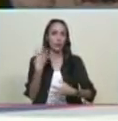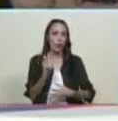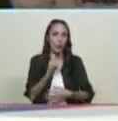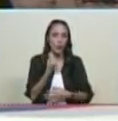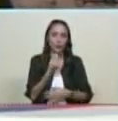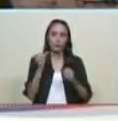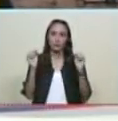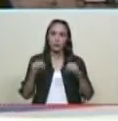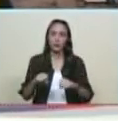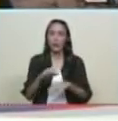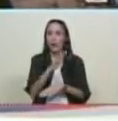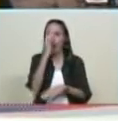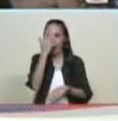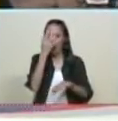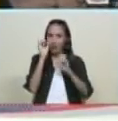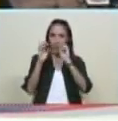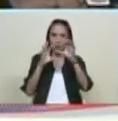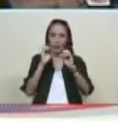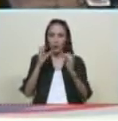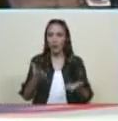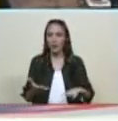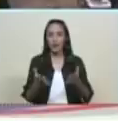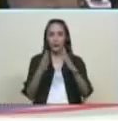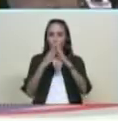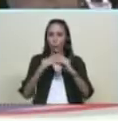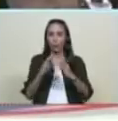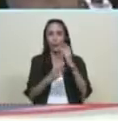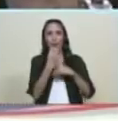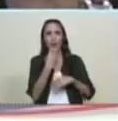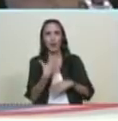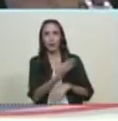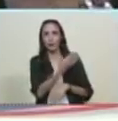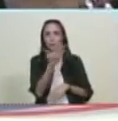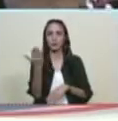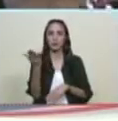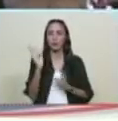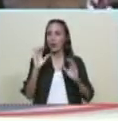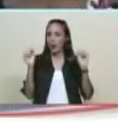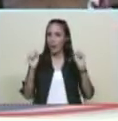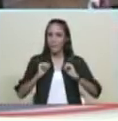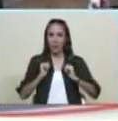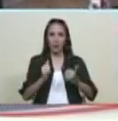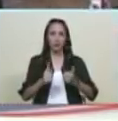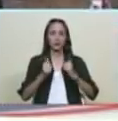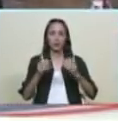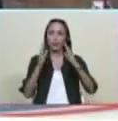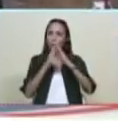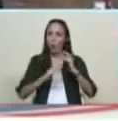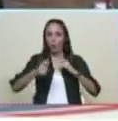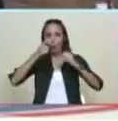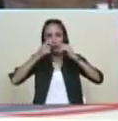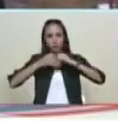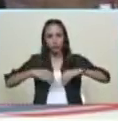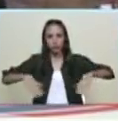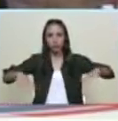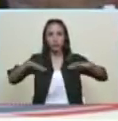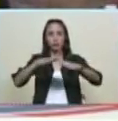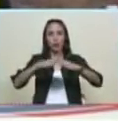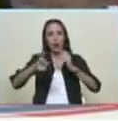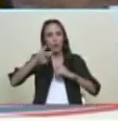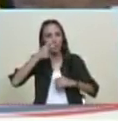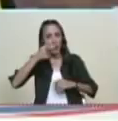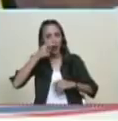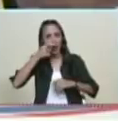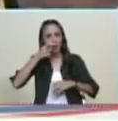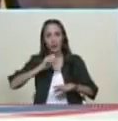de los carnavales del sur miren que belleza bueno adelante pues todo el operativo de seguridad vamos a tener activado